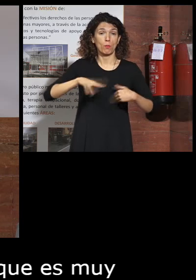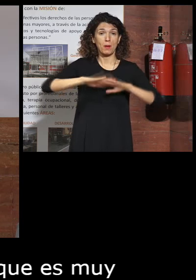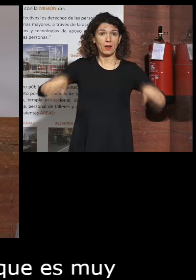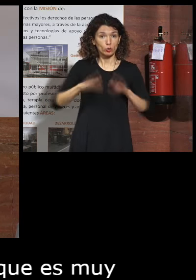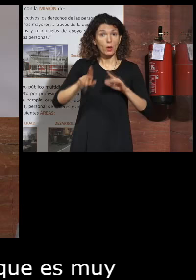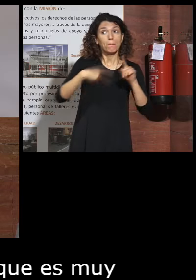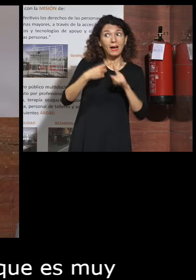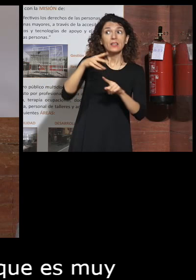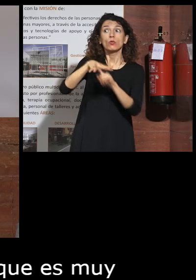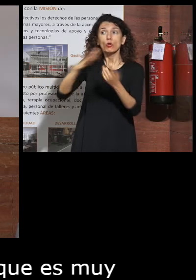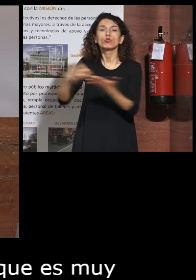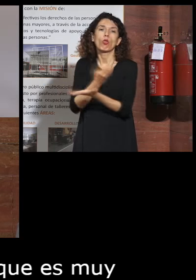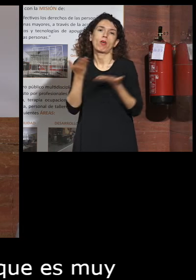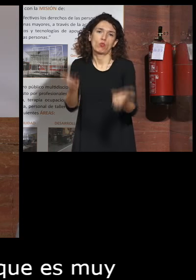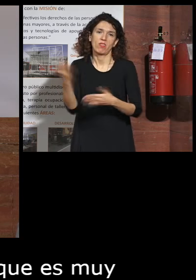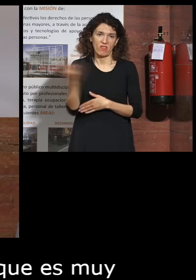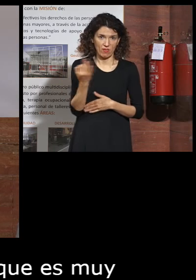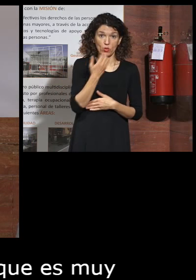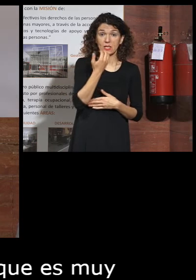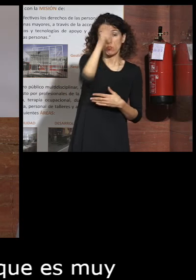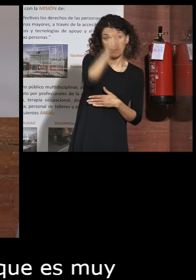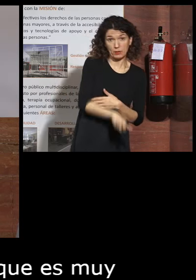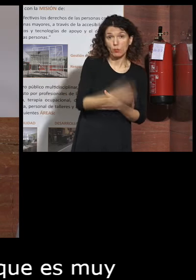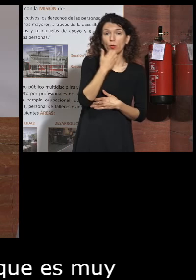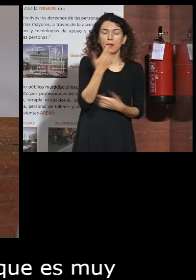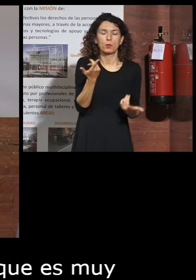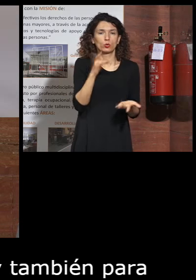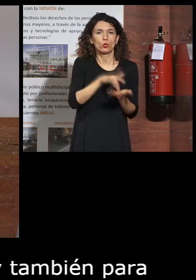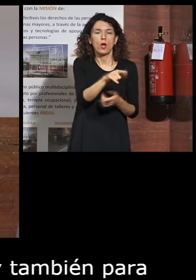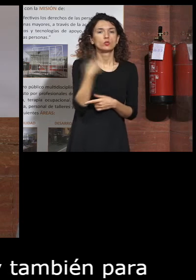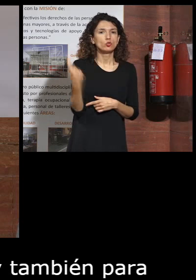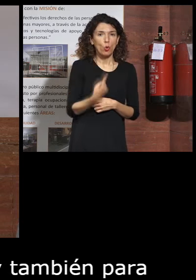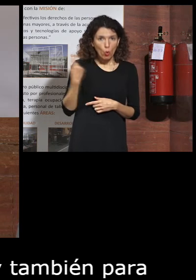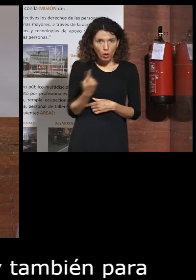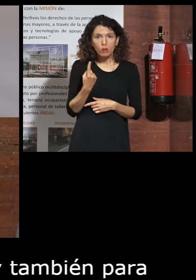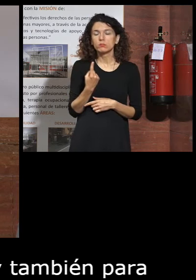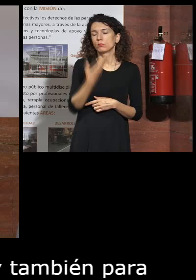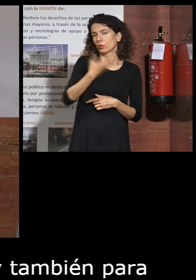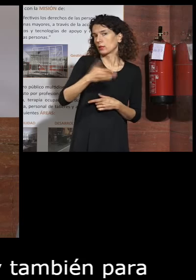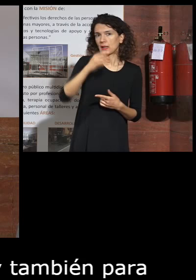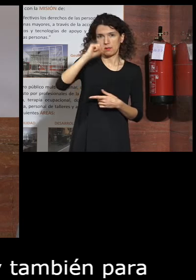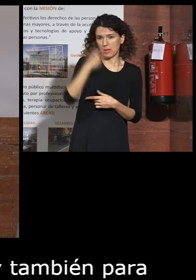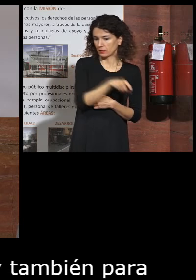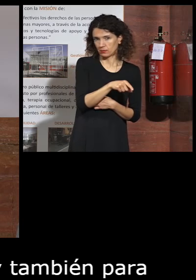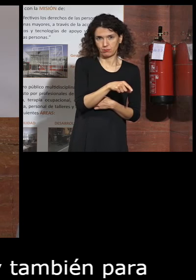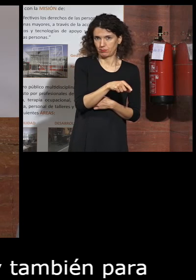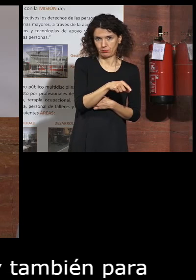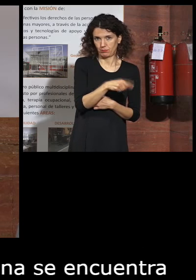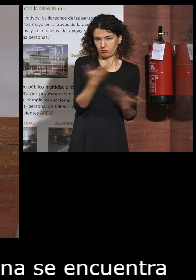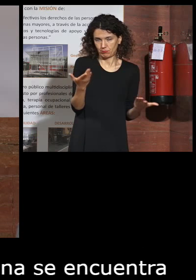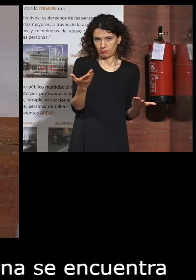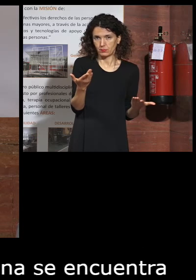para todas las circunstancias y si una persona se encuentra sola es tan importante y precisamente por eso